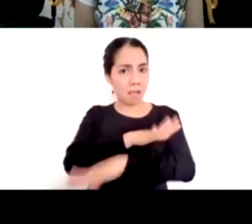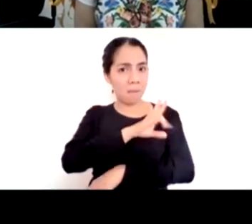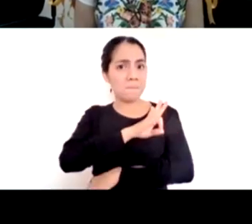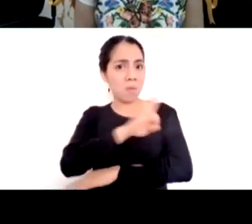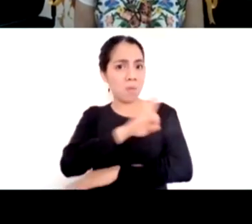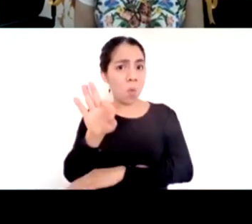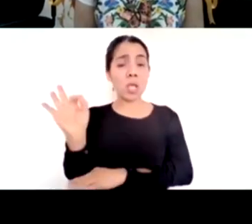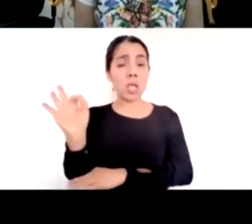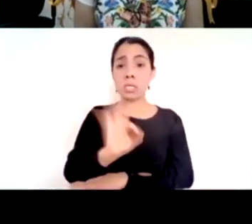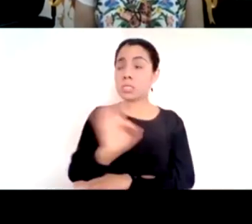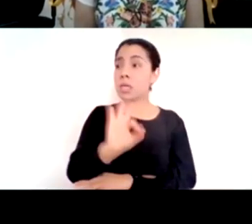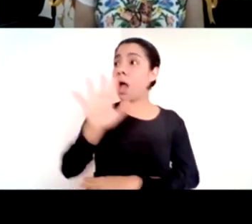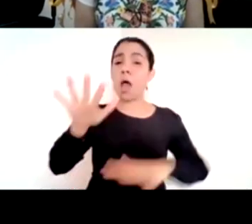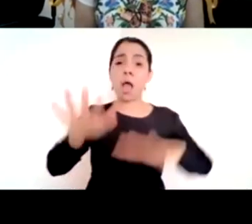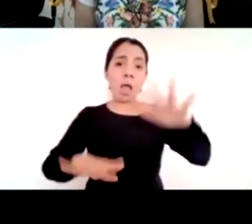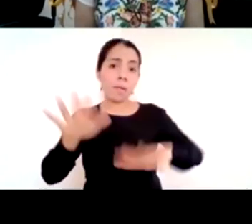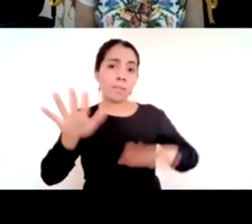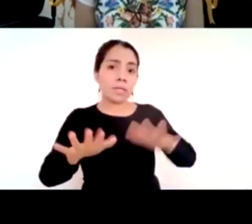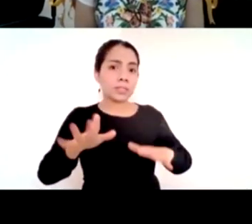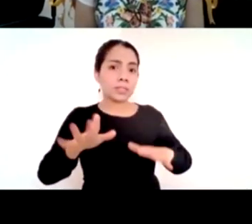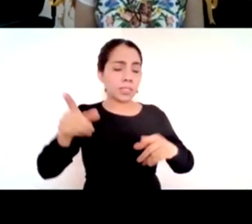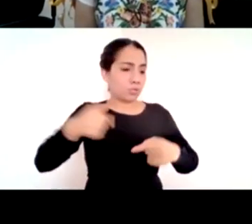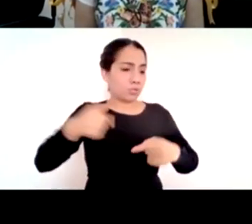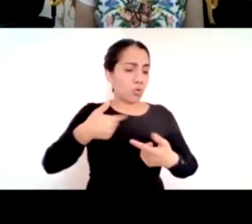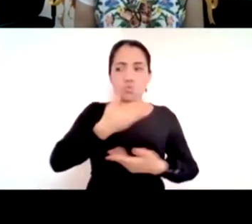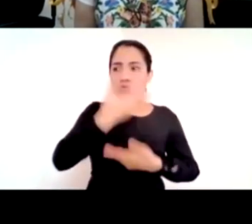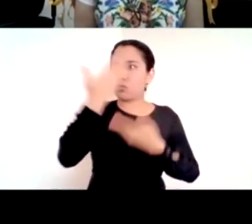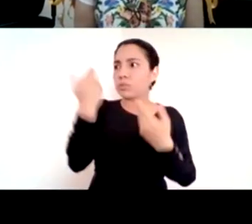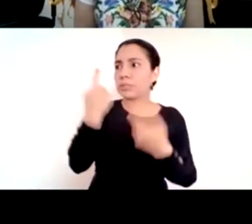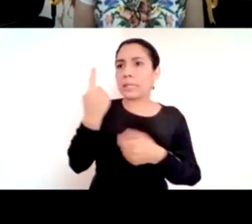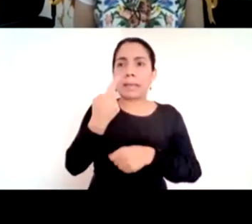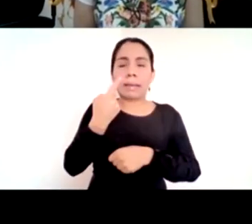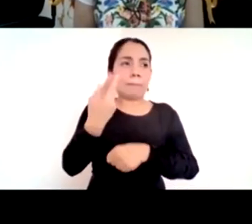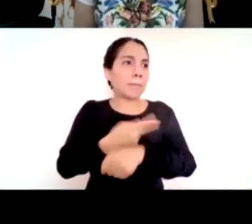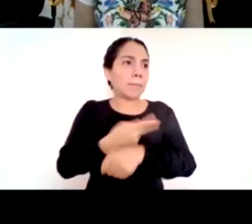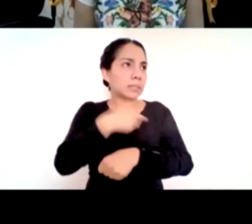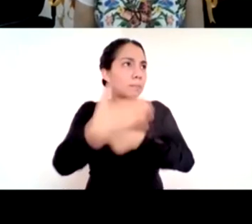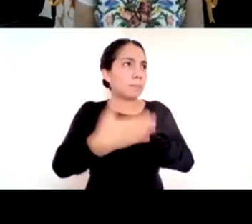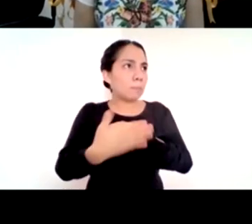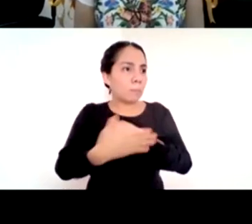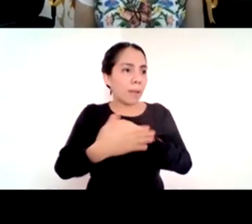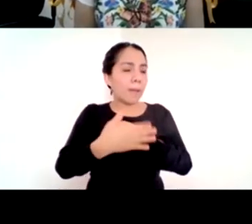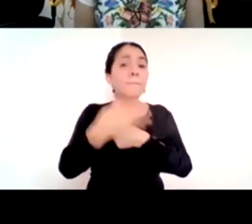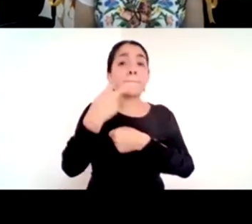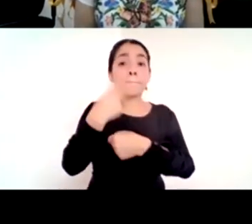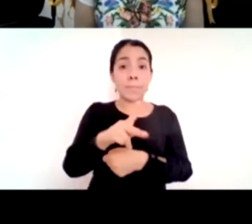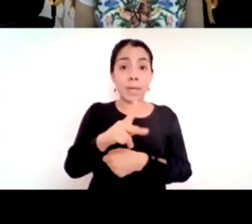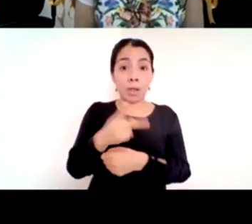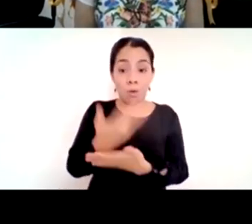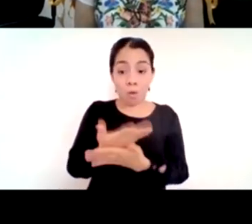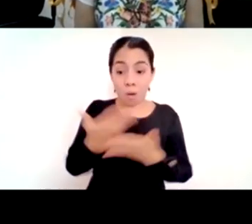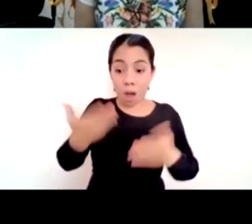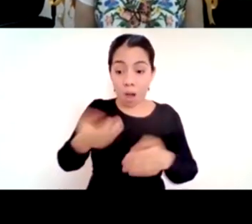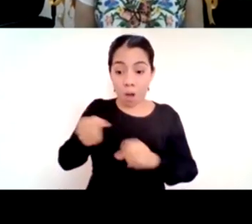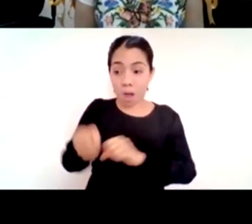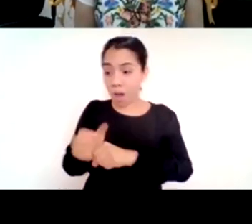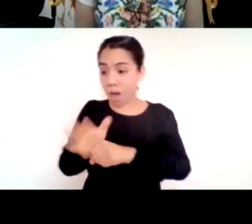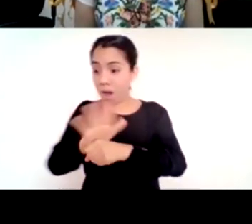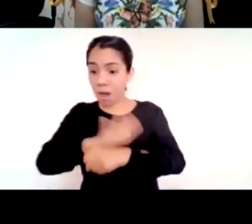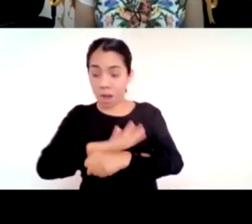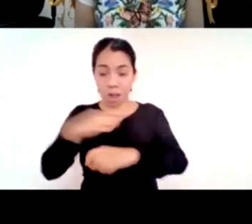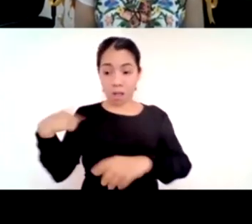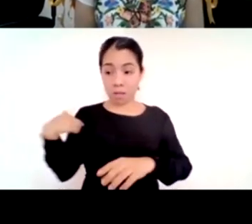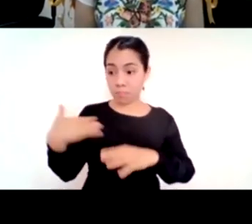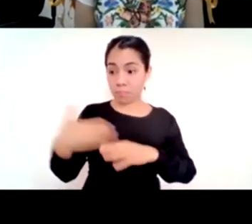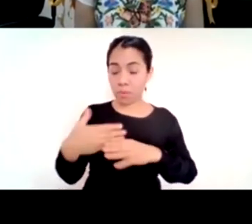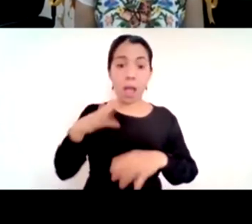muchas veces certeza de lo que pasa al día siguiente si algo nos ha enseñado la pandemia es que tienes que resolver paso